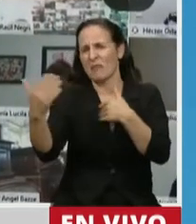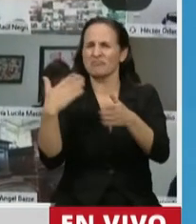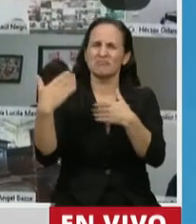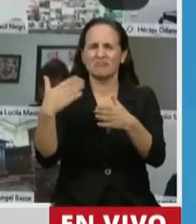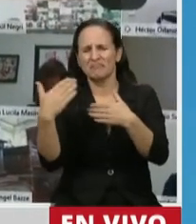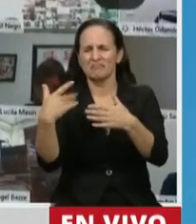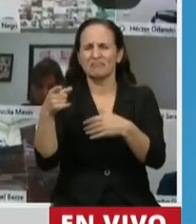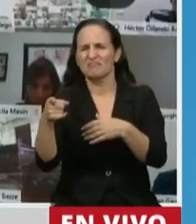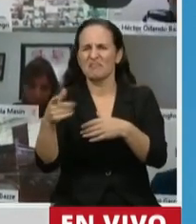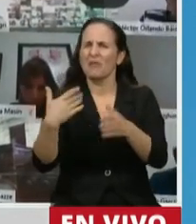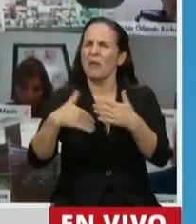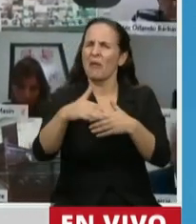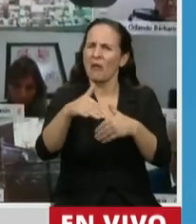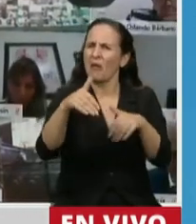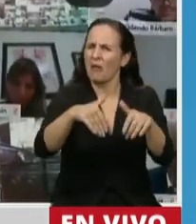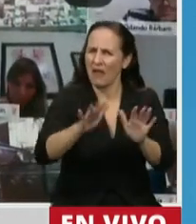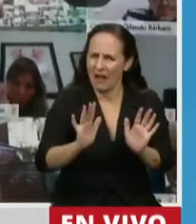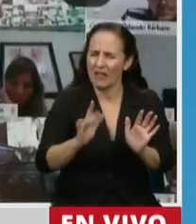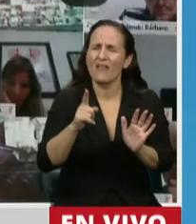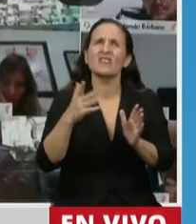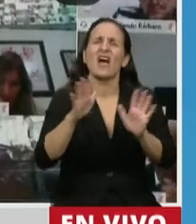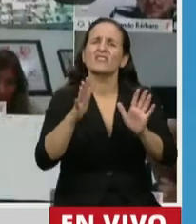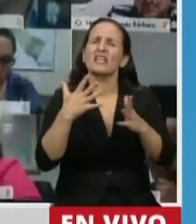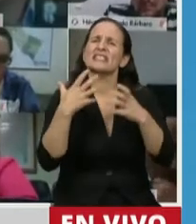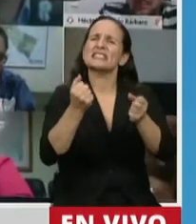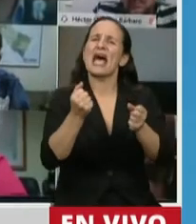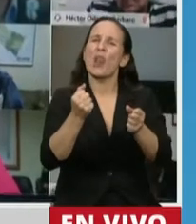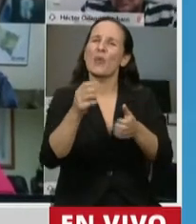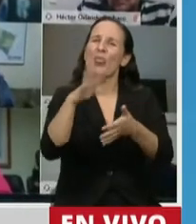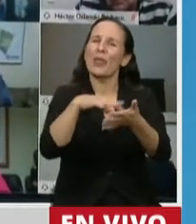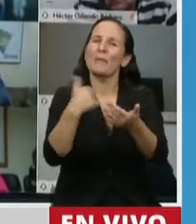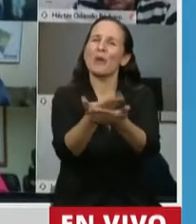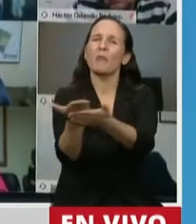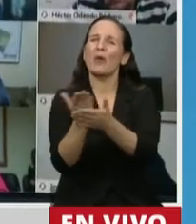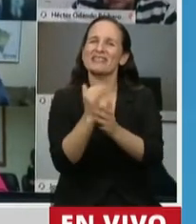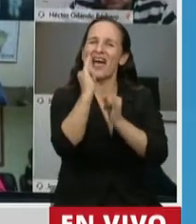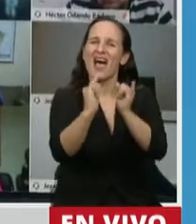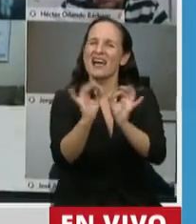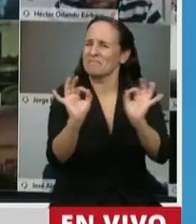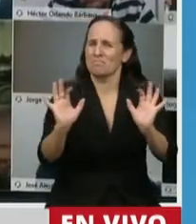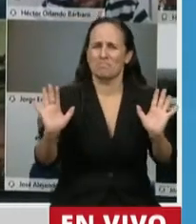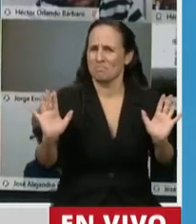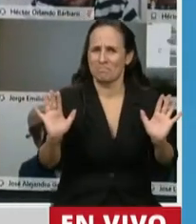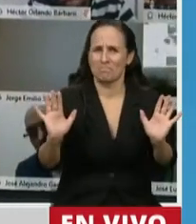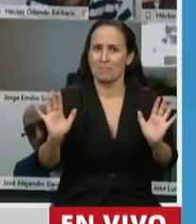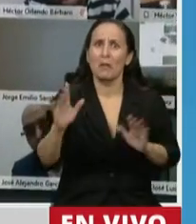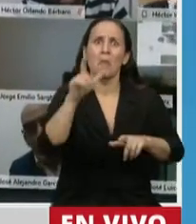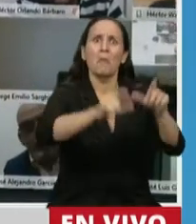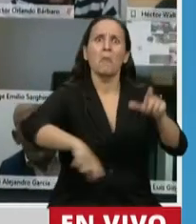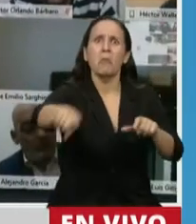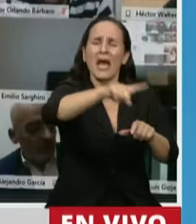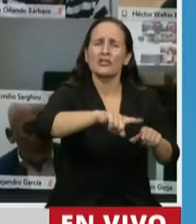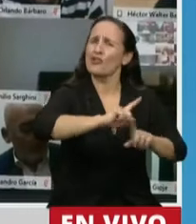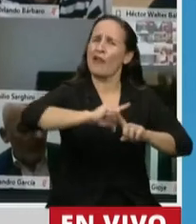veces los procesos electorales inclusive no forman parte de la salud en la agenda de las propuestas y muchas veces tampoco en la consideración de la gente.